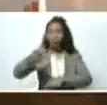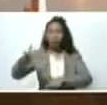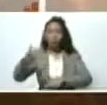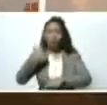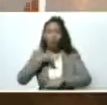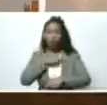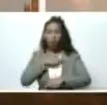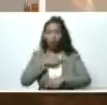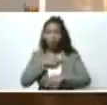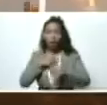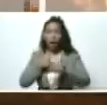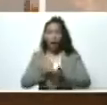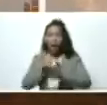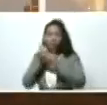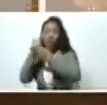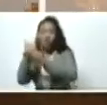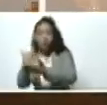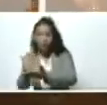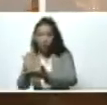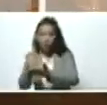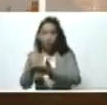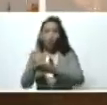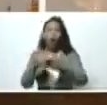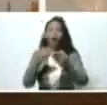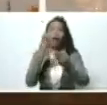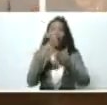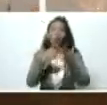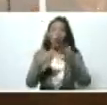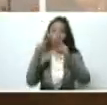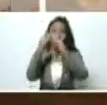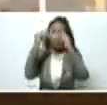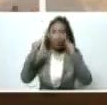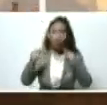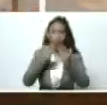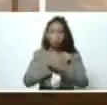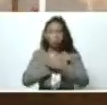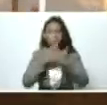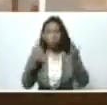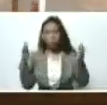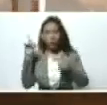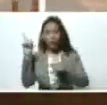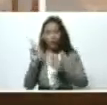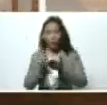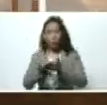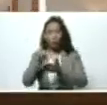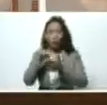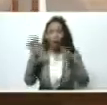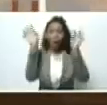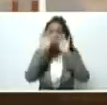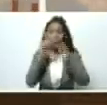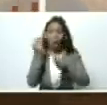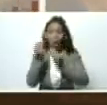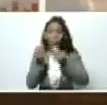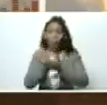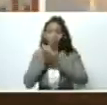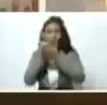estamos ubicando en refugios solidarios y se está haciendo el levantamiento del terreno para buscar la alternativa de fondo.